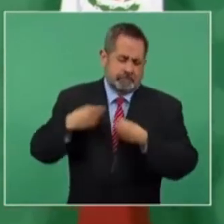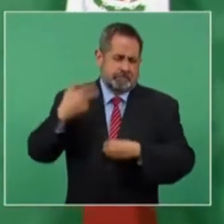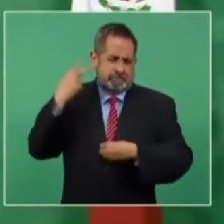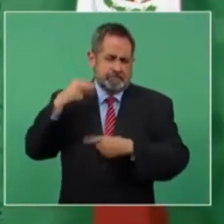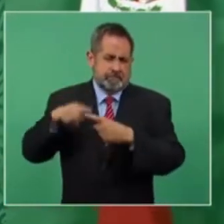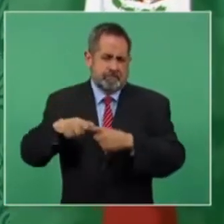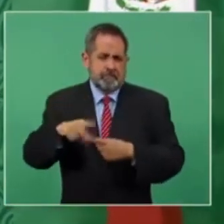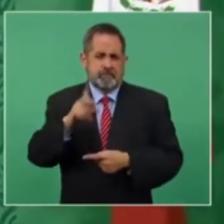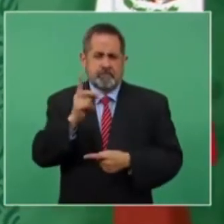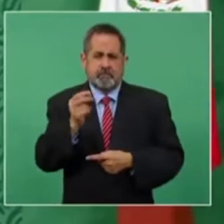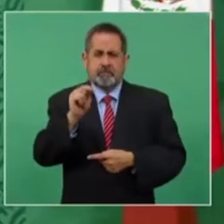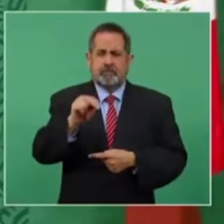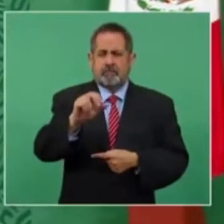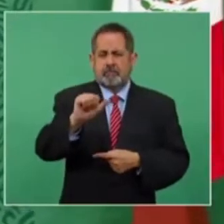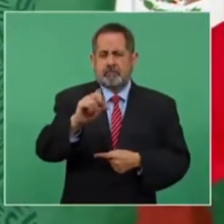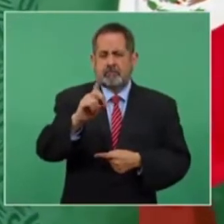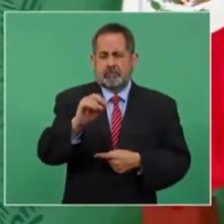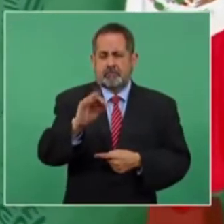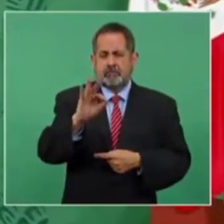don Adolfo Ruiz Cortines,